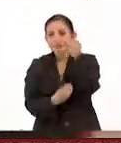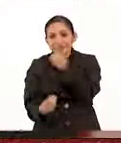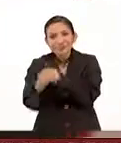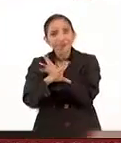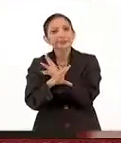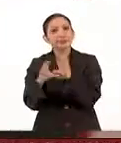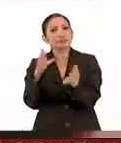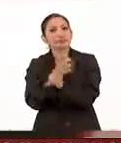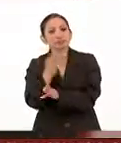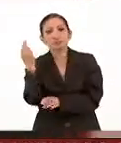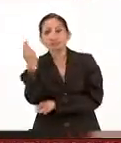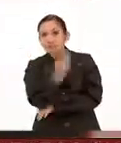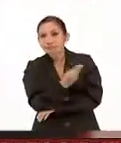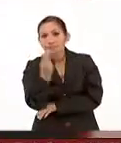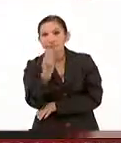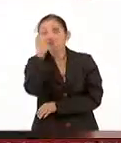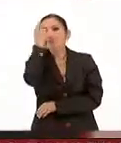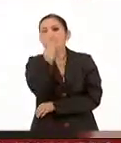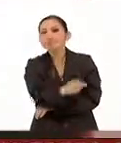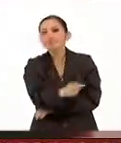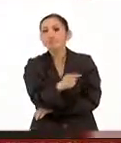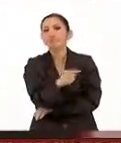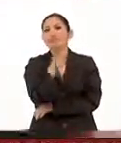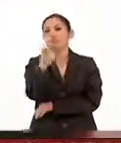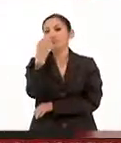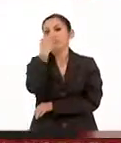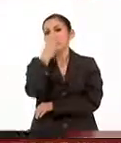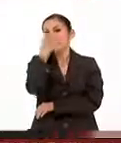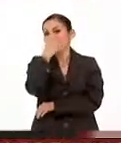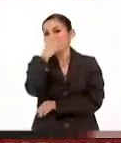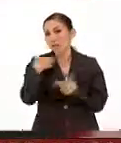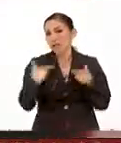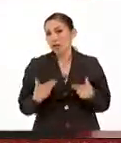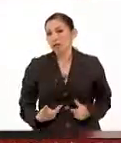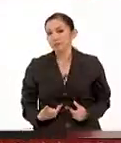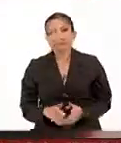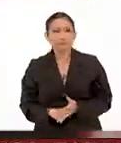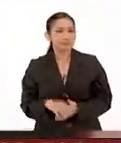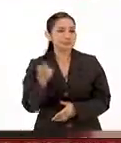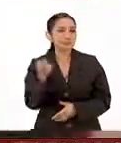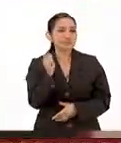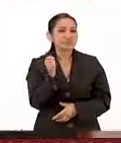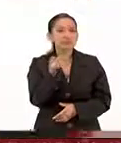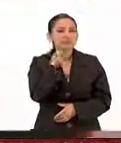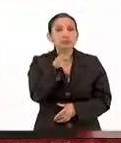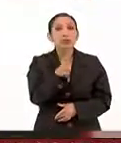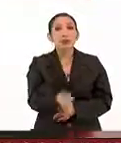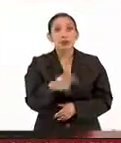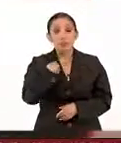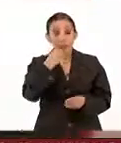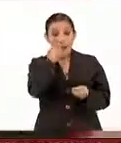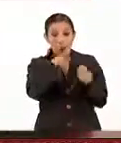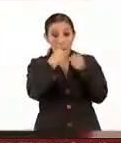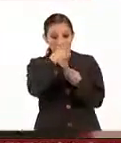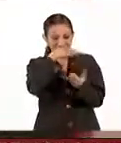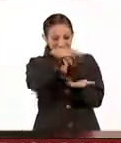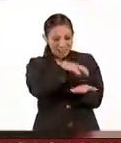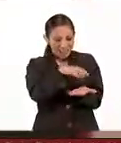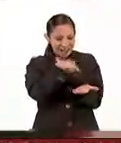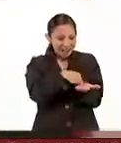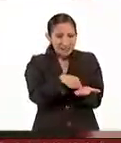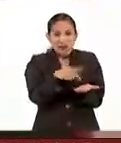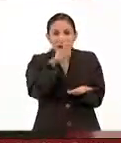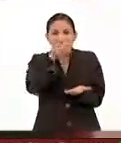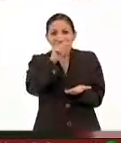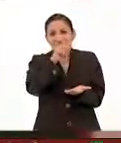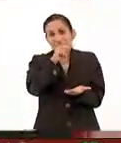elementos necesarios para la alimentación humana. Quiero decir con ello que un alimento transgénico, que por